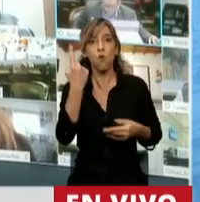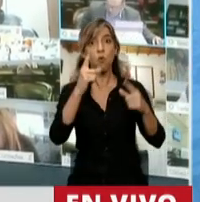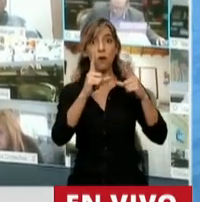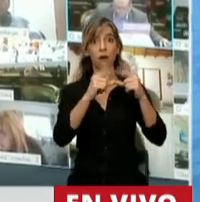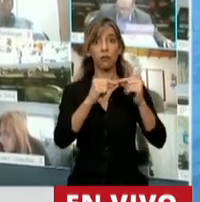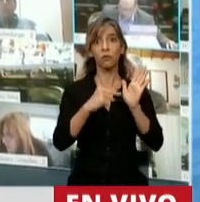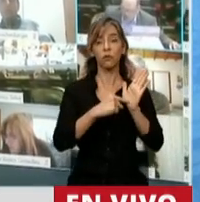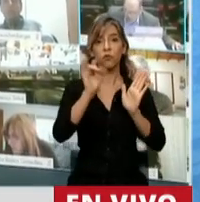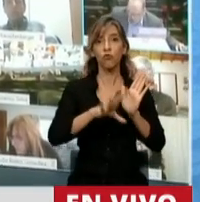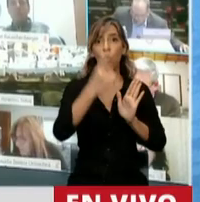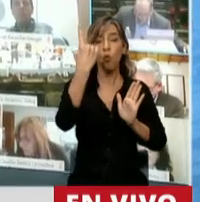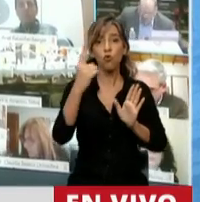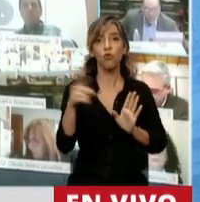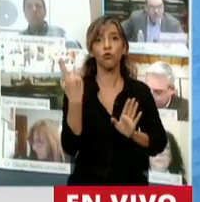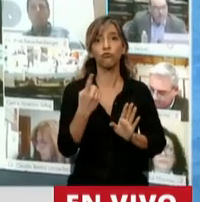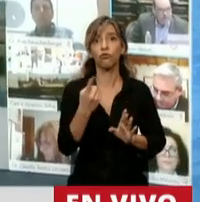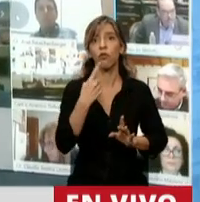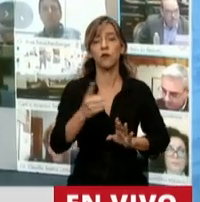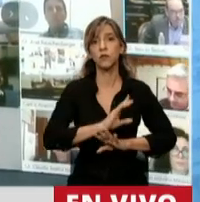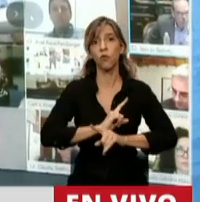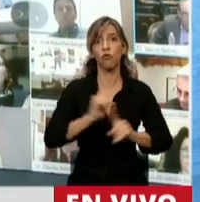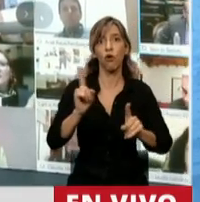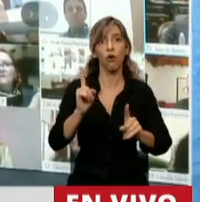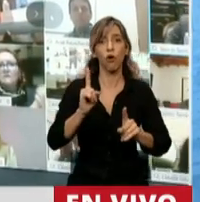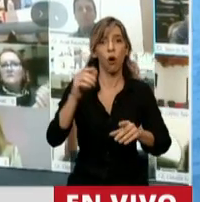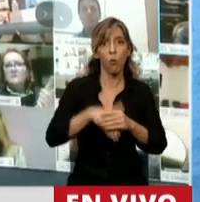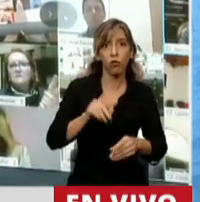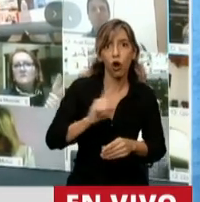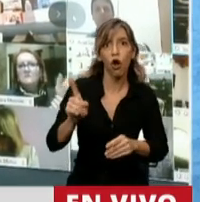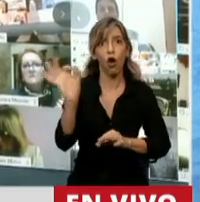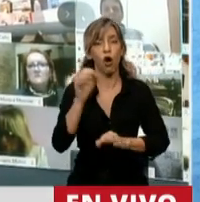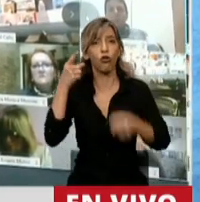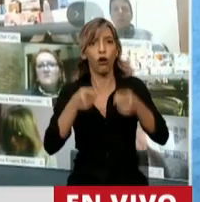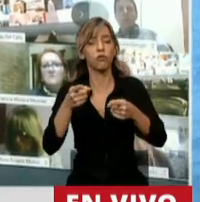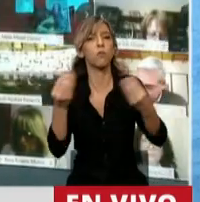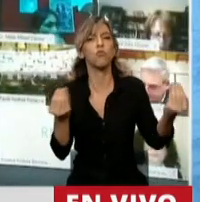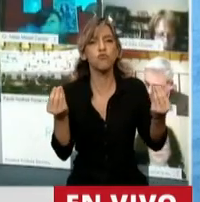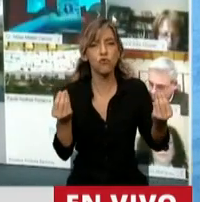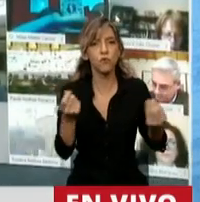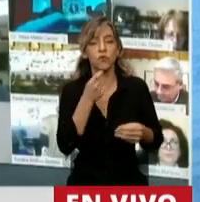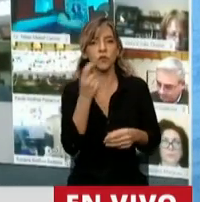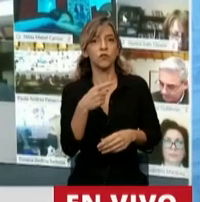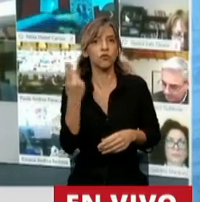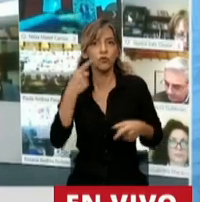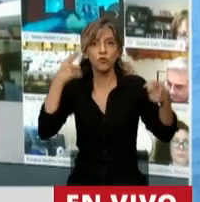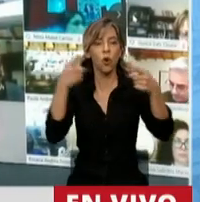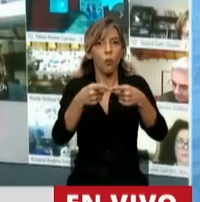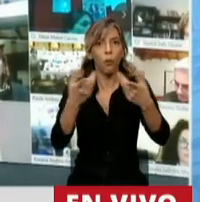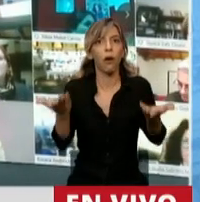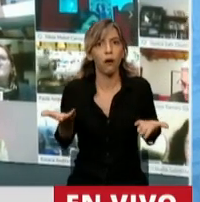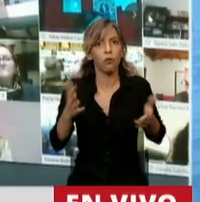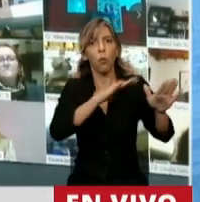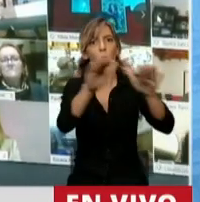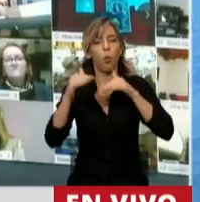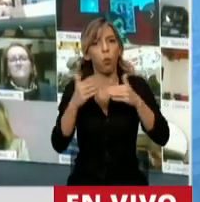la imagen de todas las fuerzas políticas trabajando juntas en función de un mismo objetivo. Yo les pido que nos animemos a